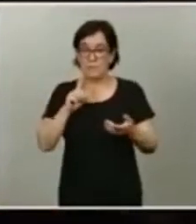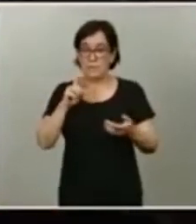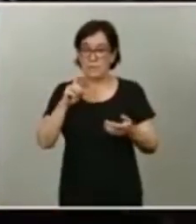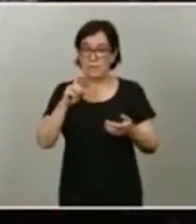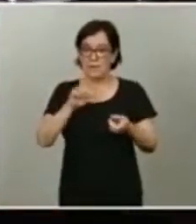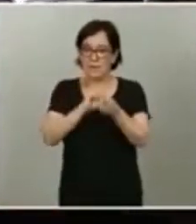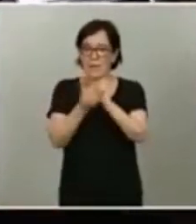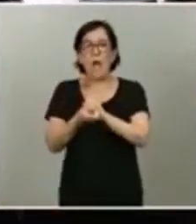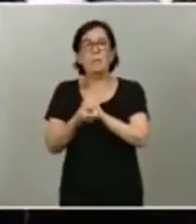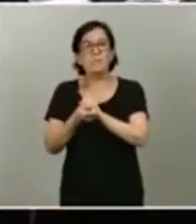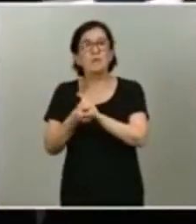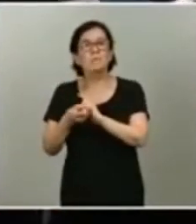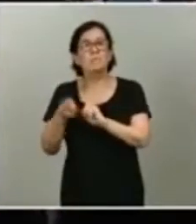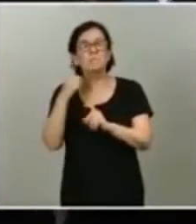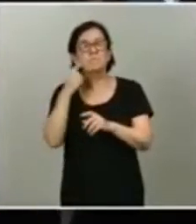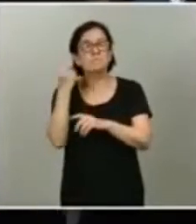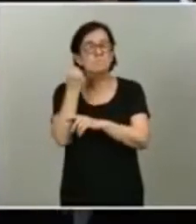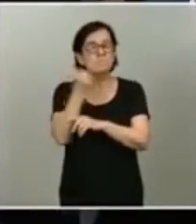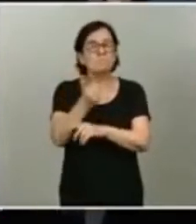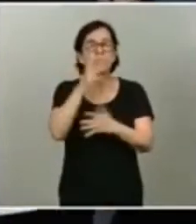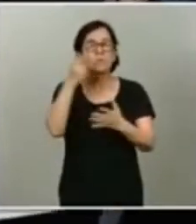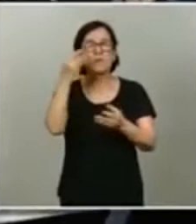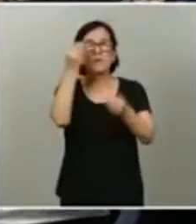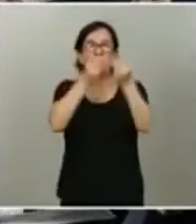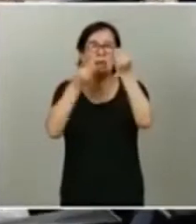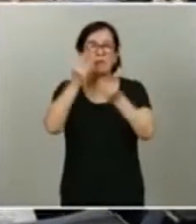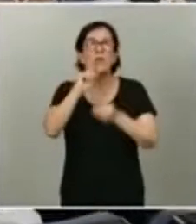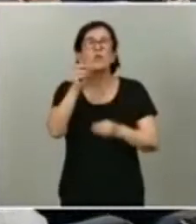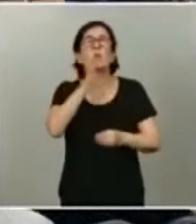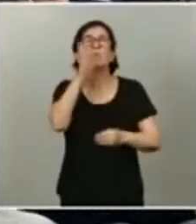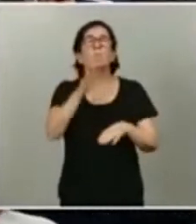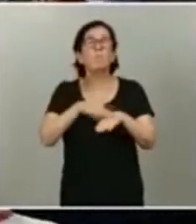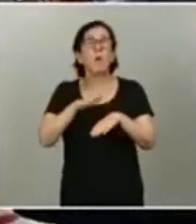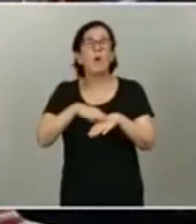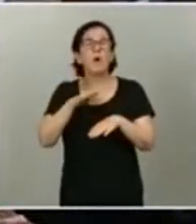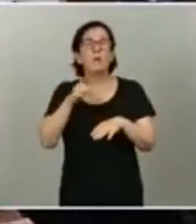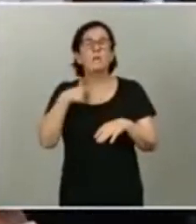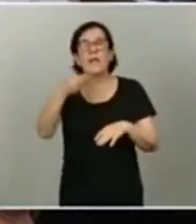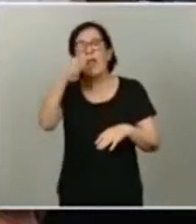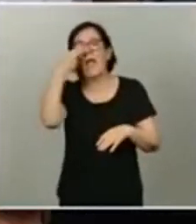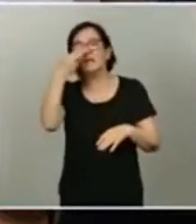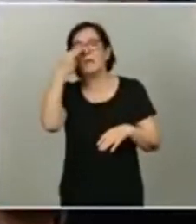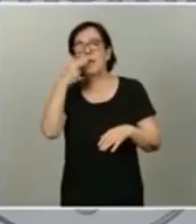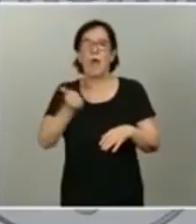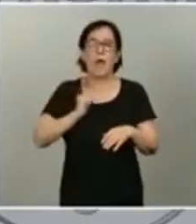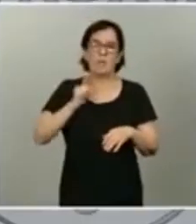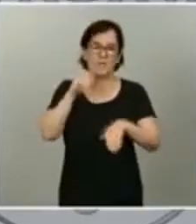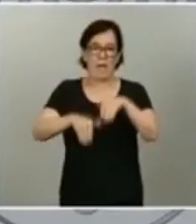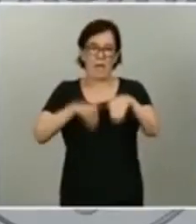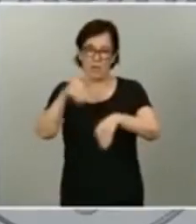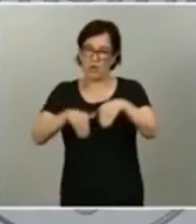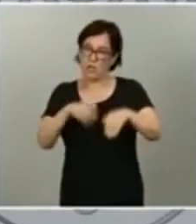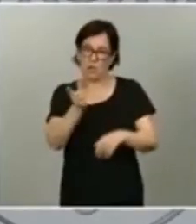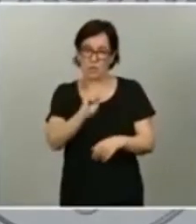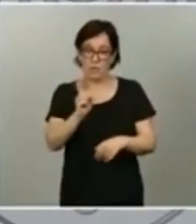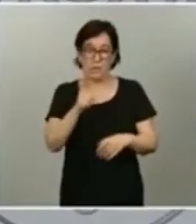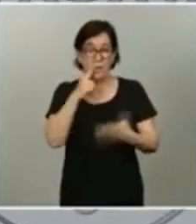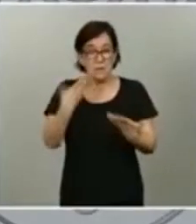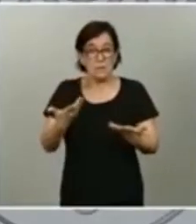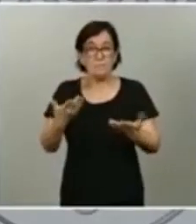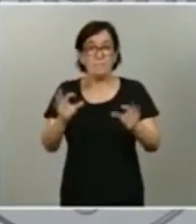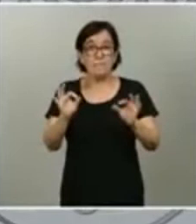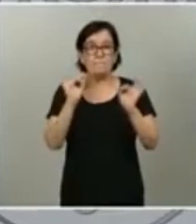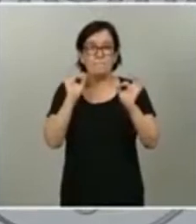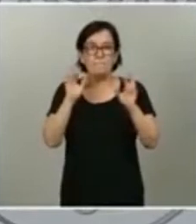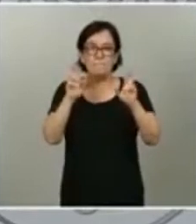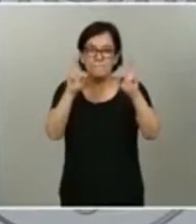fruto de la reflexión y no se haya producido por un puro interés electoral. Ojalá esta nueva normalidad que se